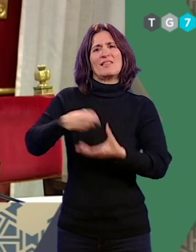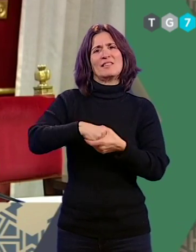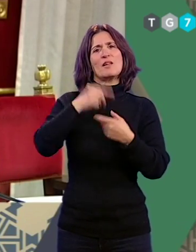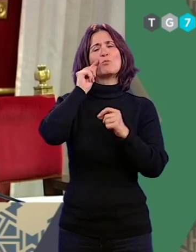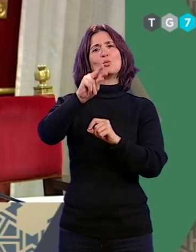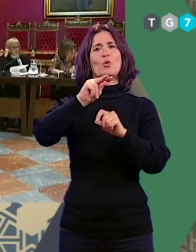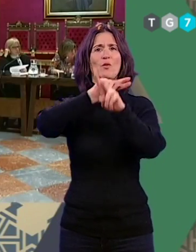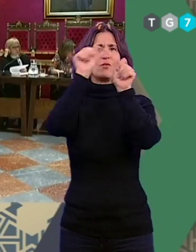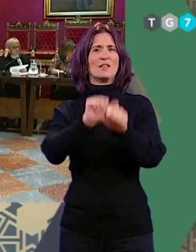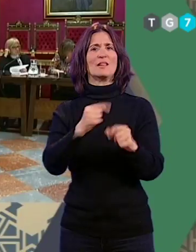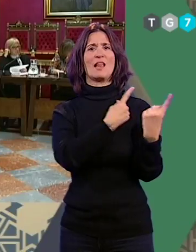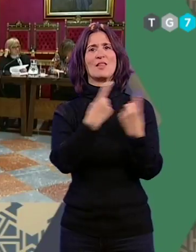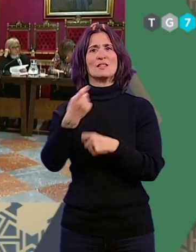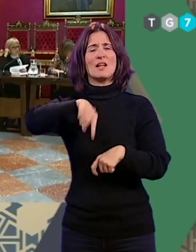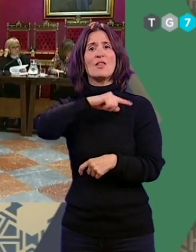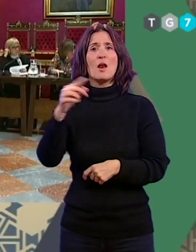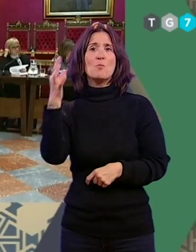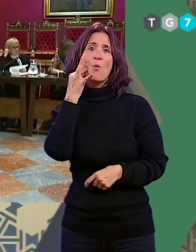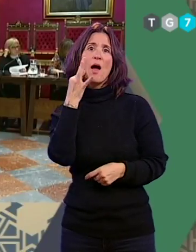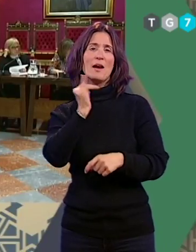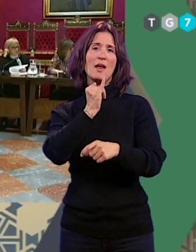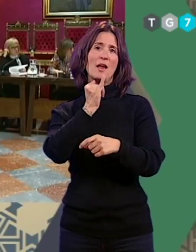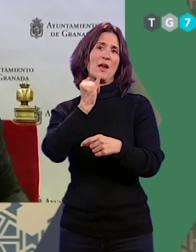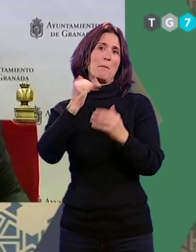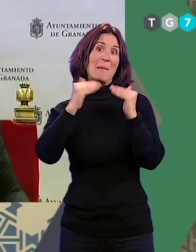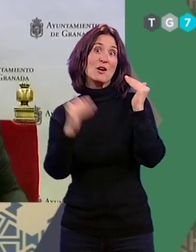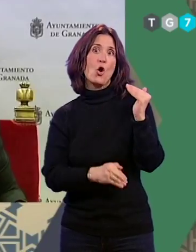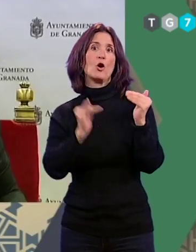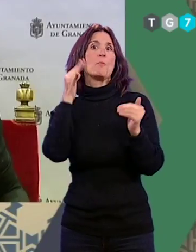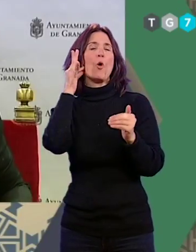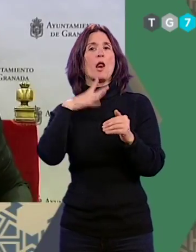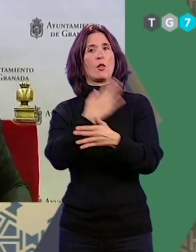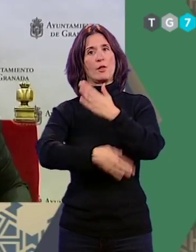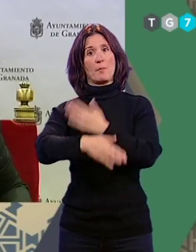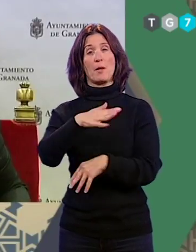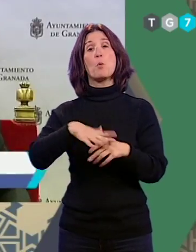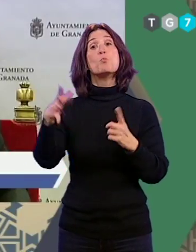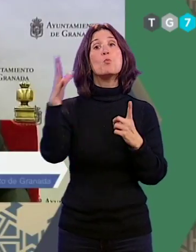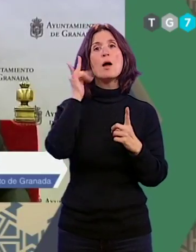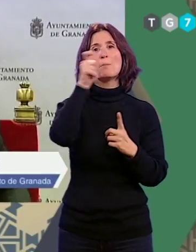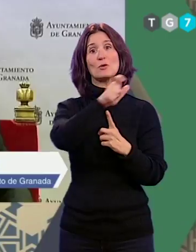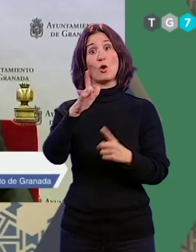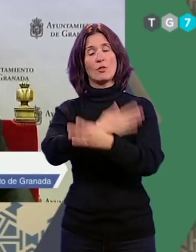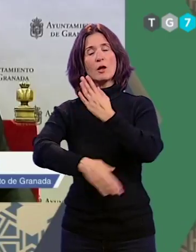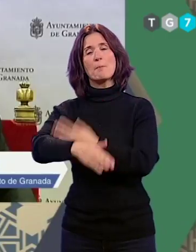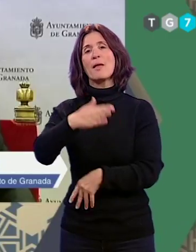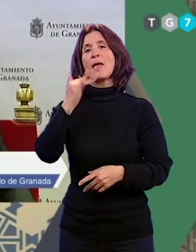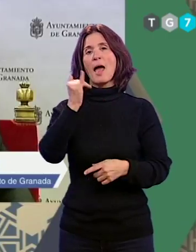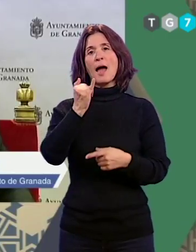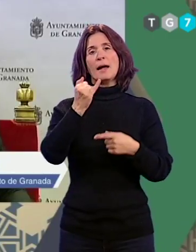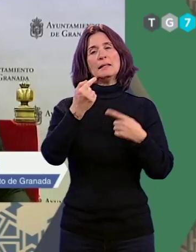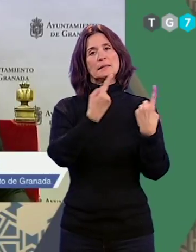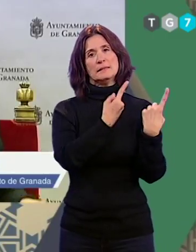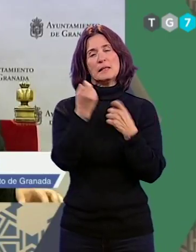visibilidad a las necesidades de las mujeres y menores con discapacidad. Las mujeres y las personas con discapacidad tienen una serie de